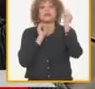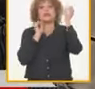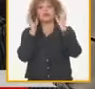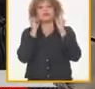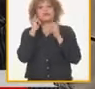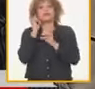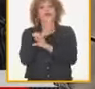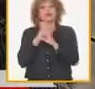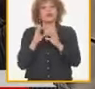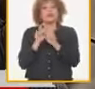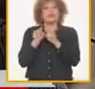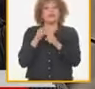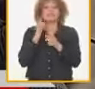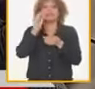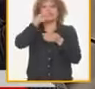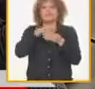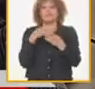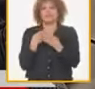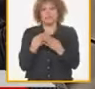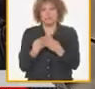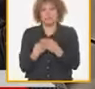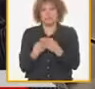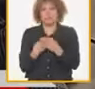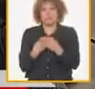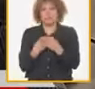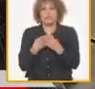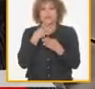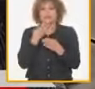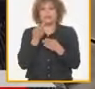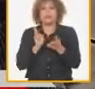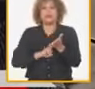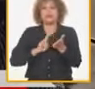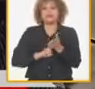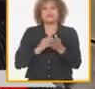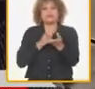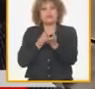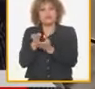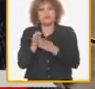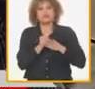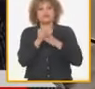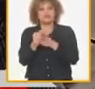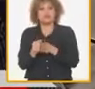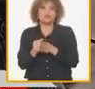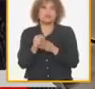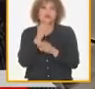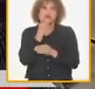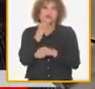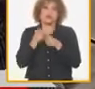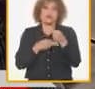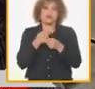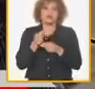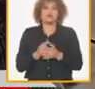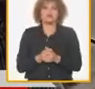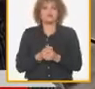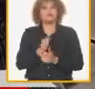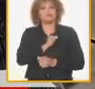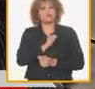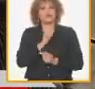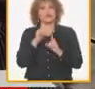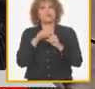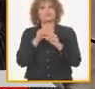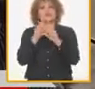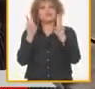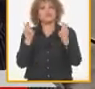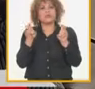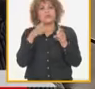en una entidad eso si el núcleo no lo sigue y no juega su rol no es posible yo quiero hablar de un tema también porque estamos